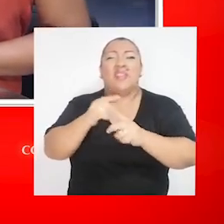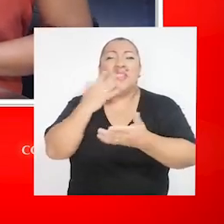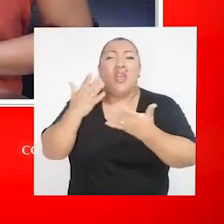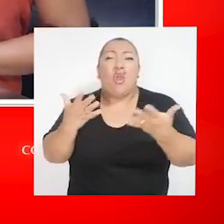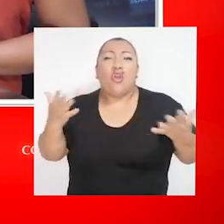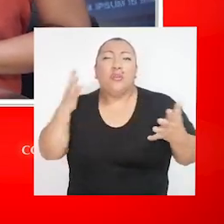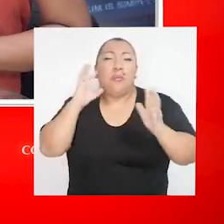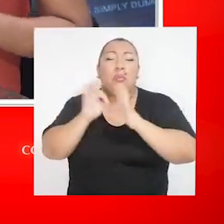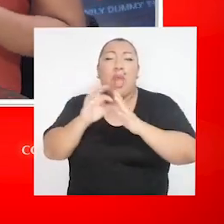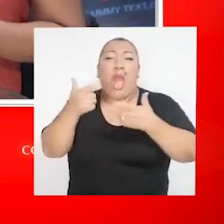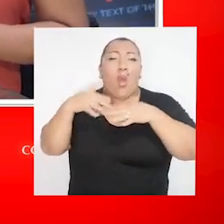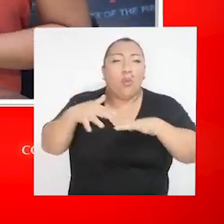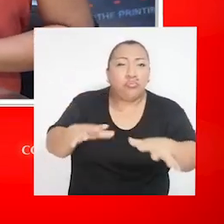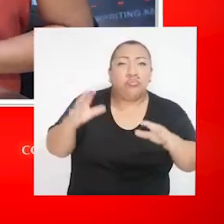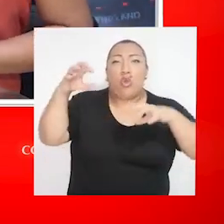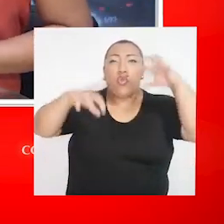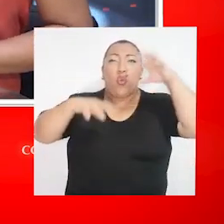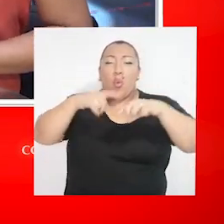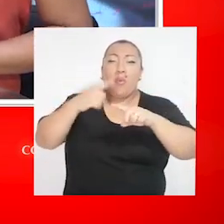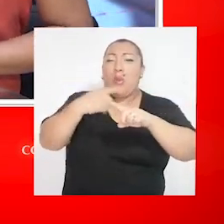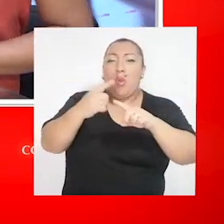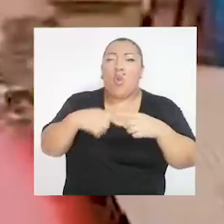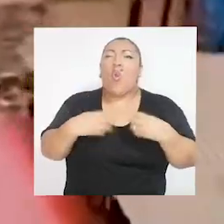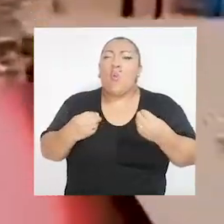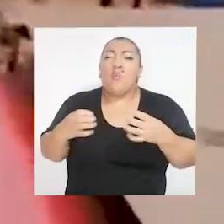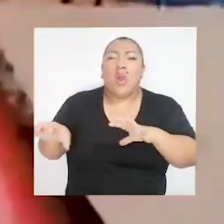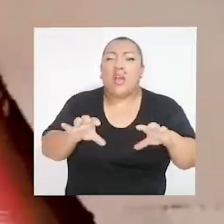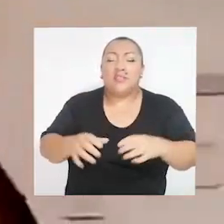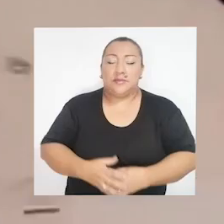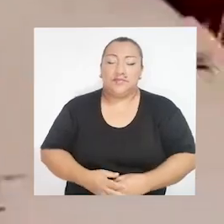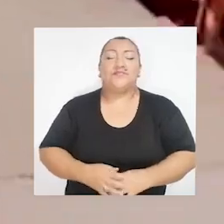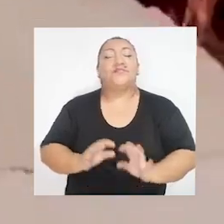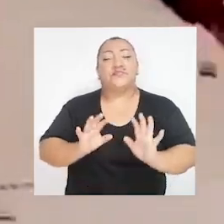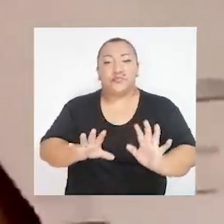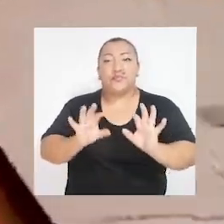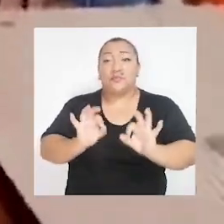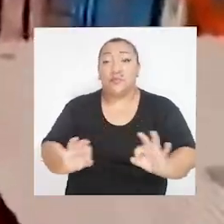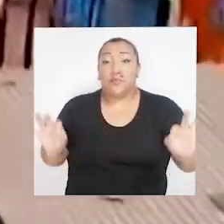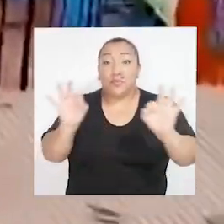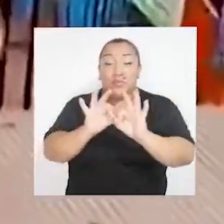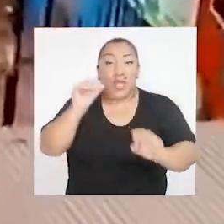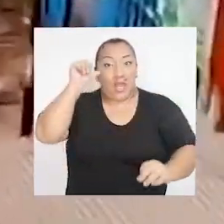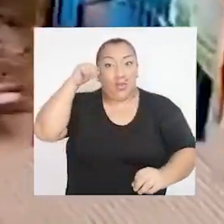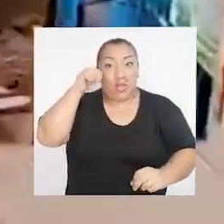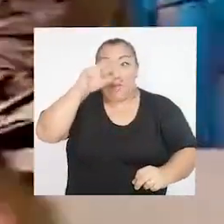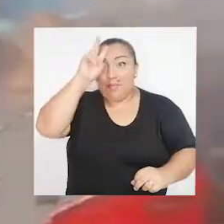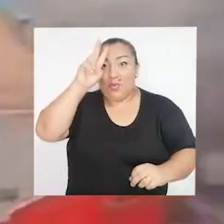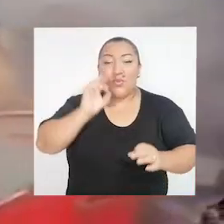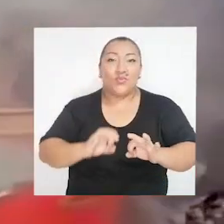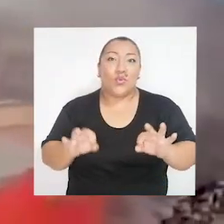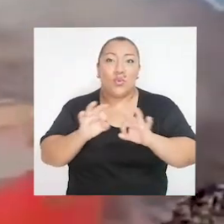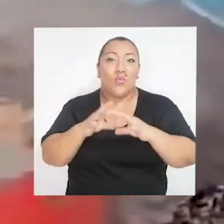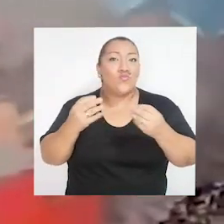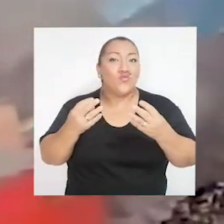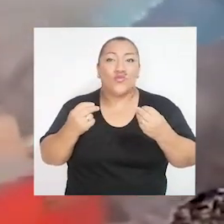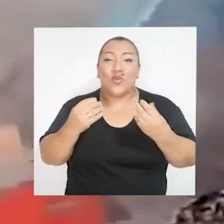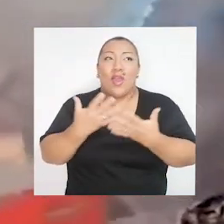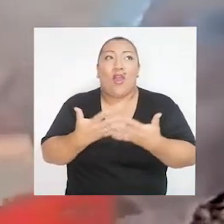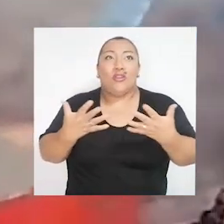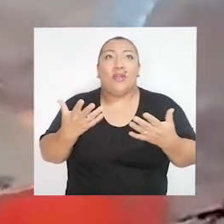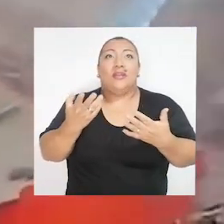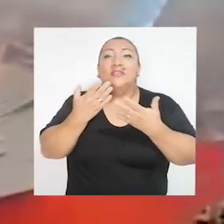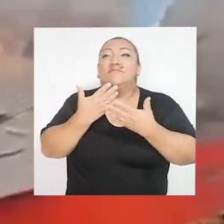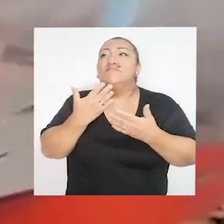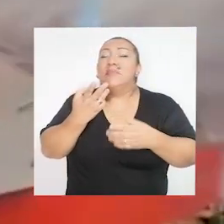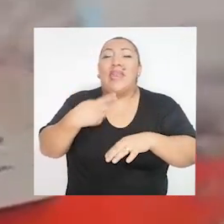y cuántas entidades han reportado contar con uno? Es importante recordar que el Perú es un país expuesto a